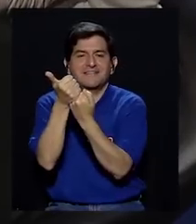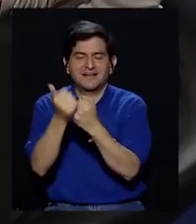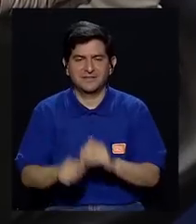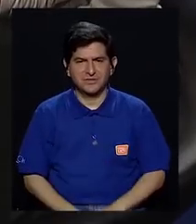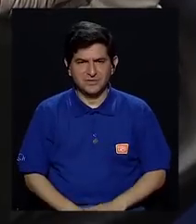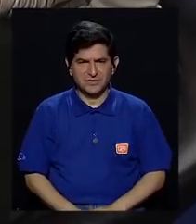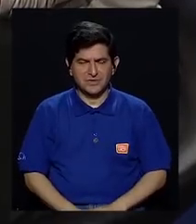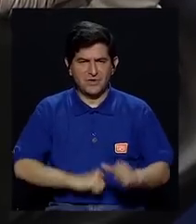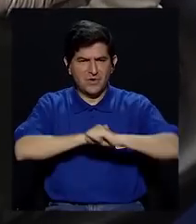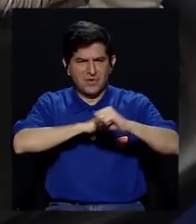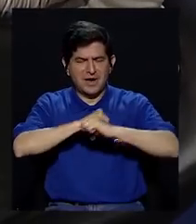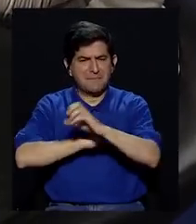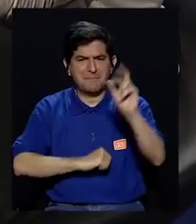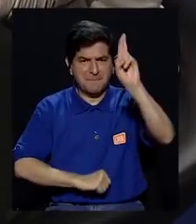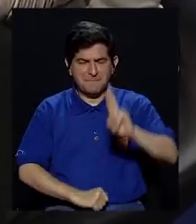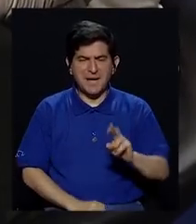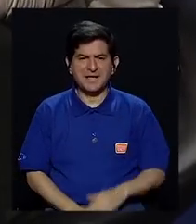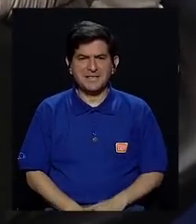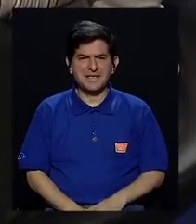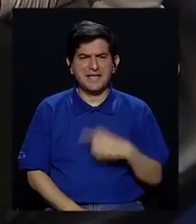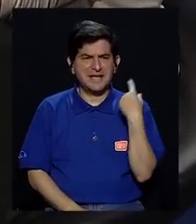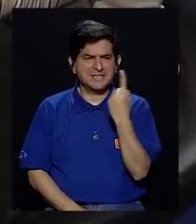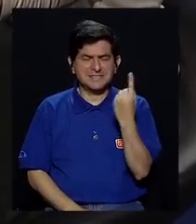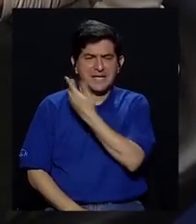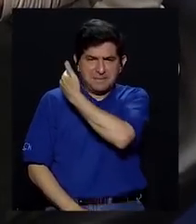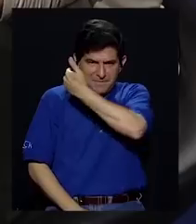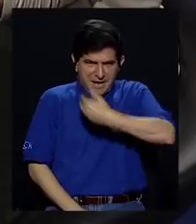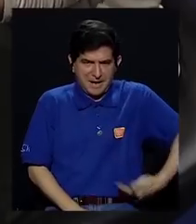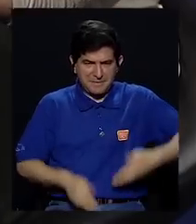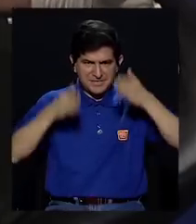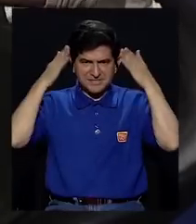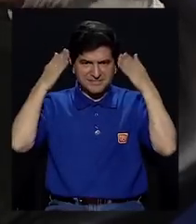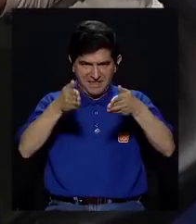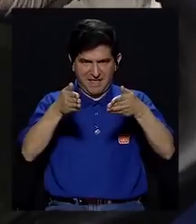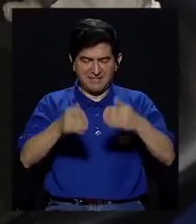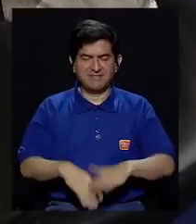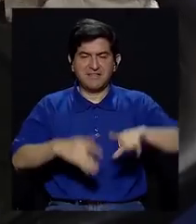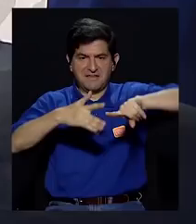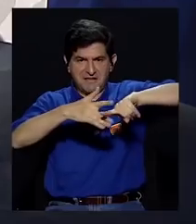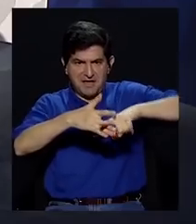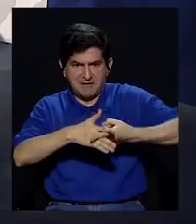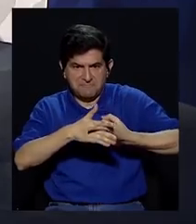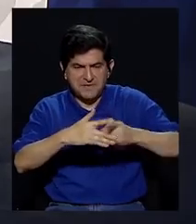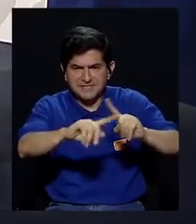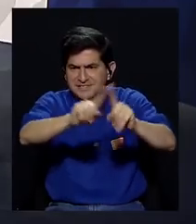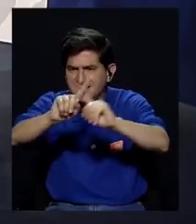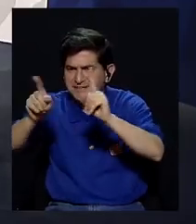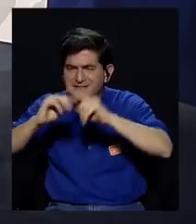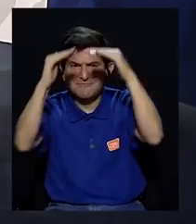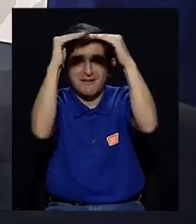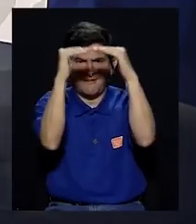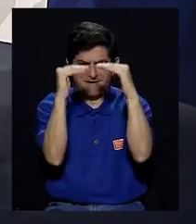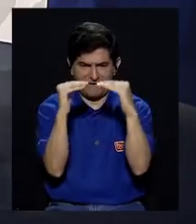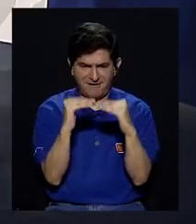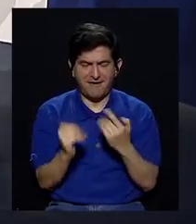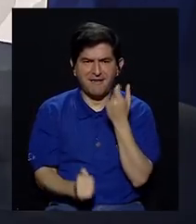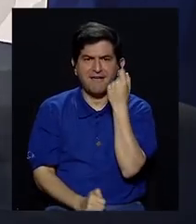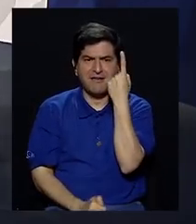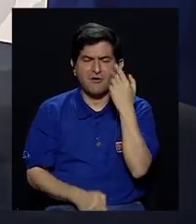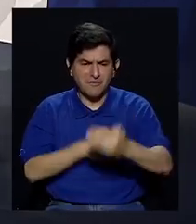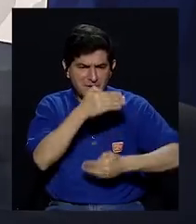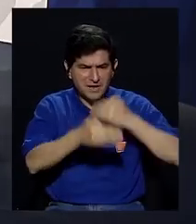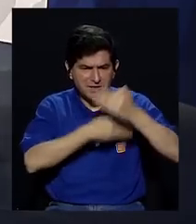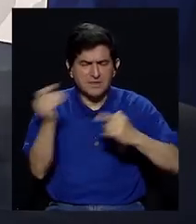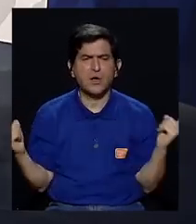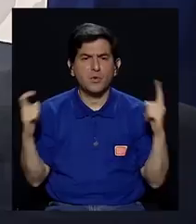porque las campañas en Costa Rica han sido históricamente nuclearmente presidencialistas. Por eso tenemos que empezar a ver distintos niveles y empezar a entender